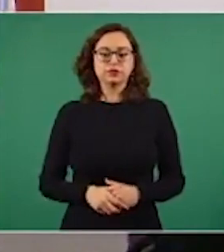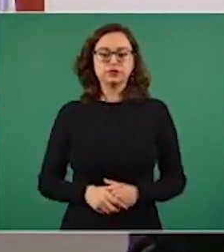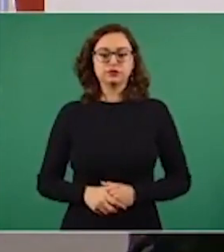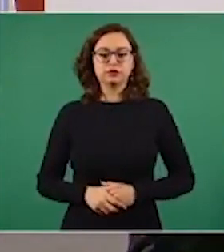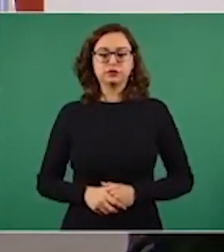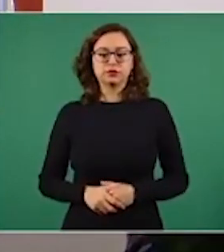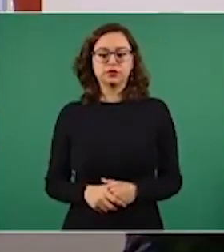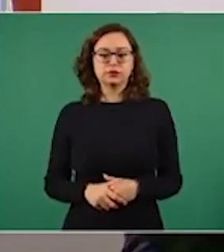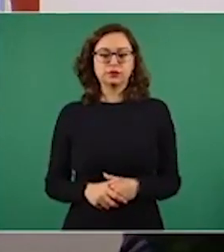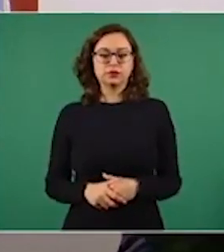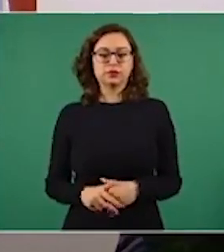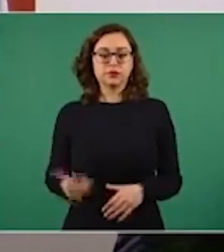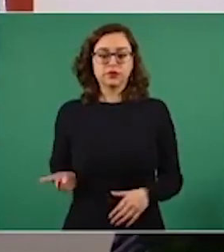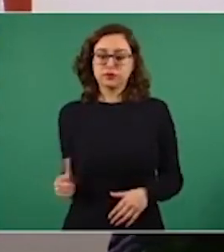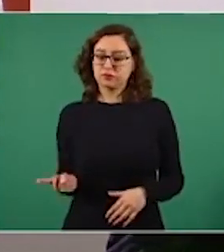Este es Guanajuato.